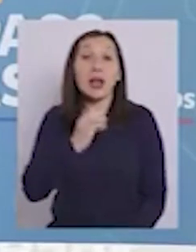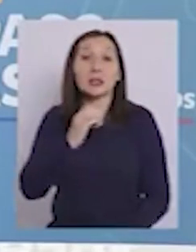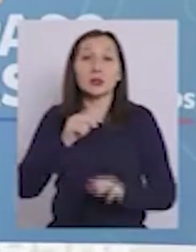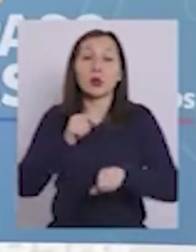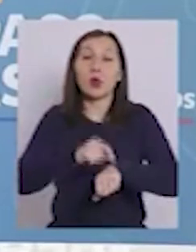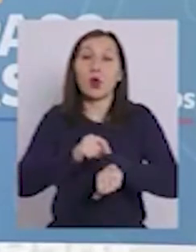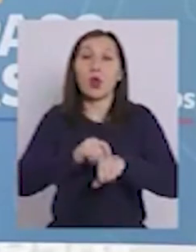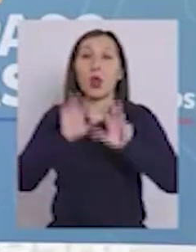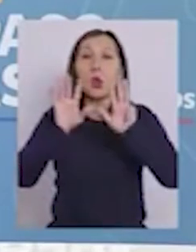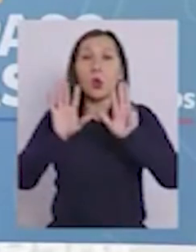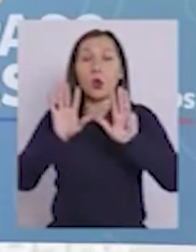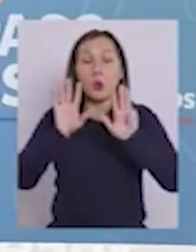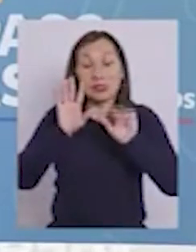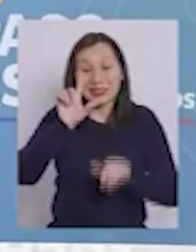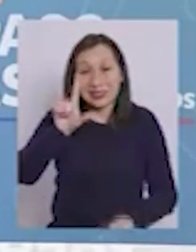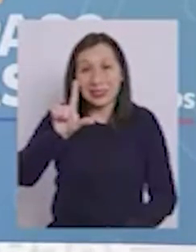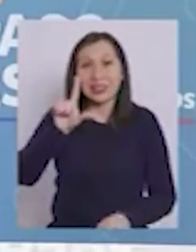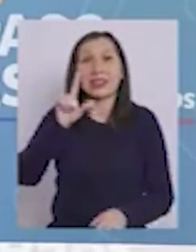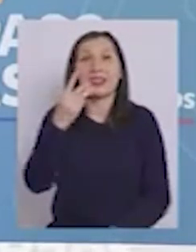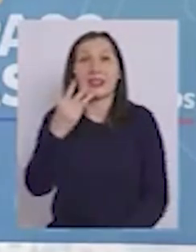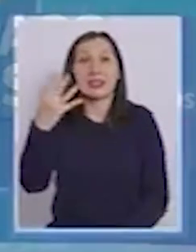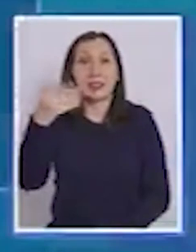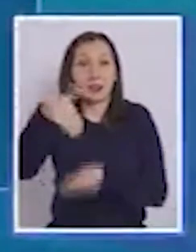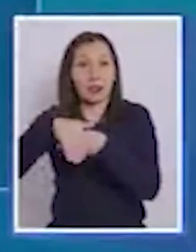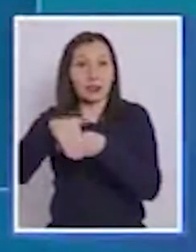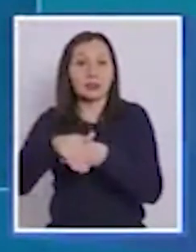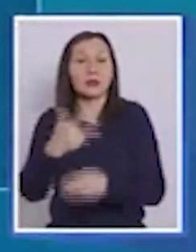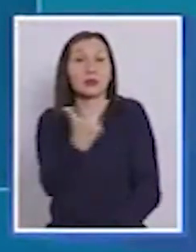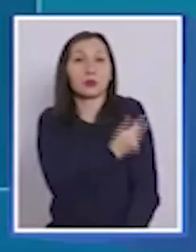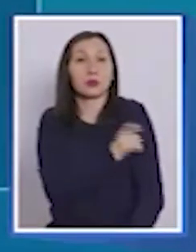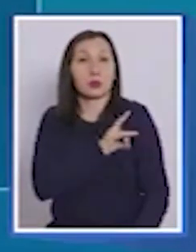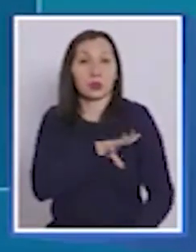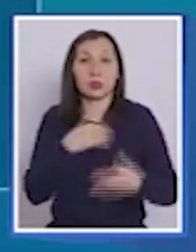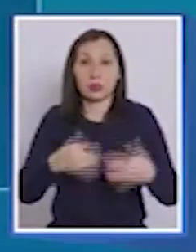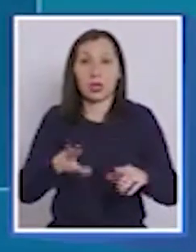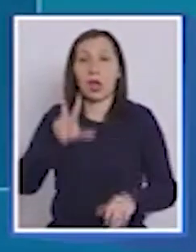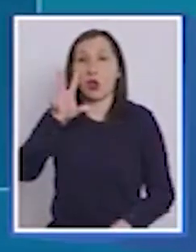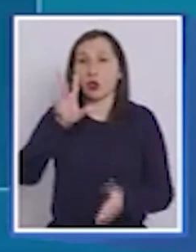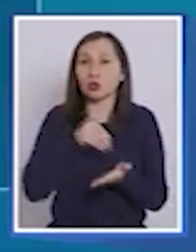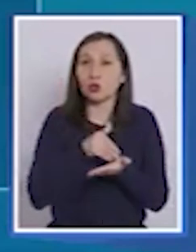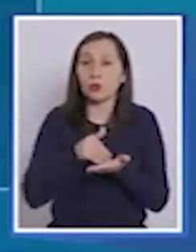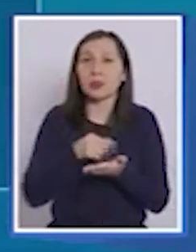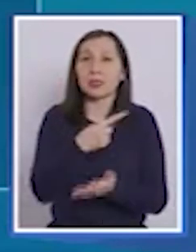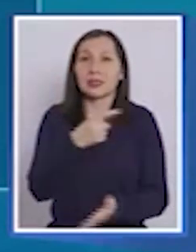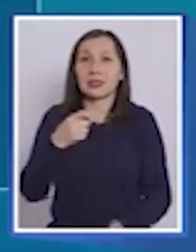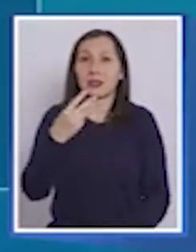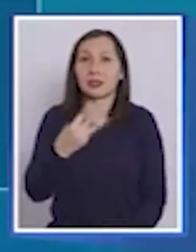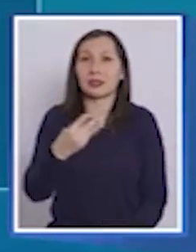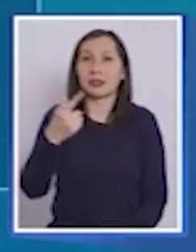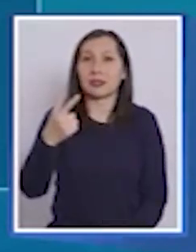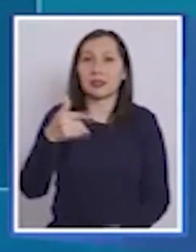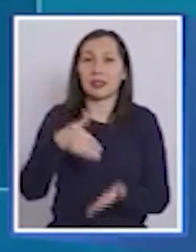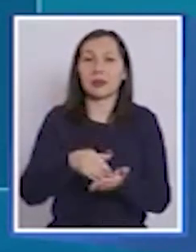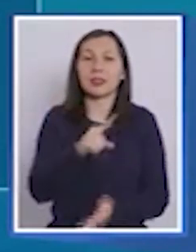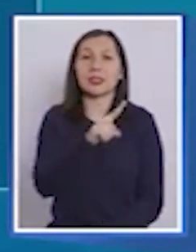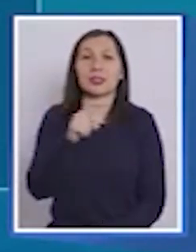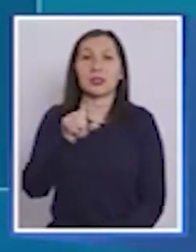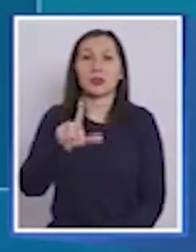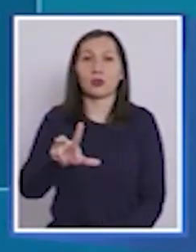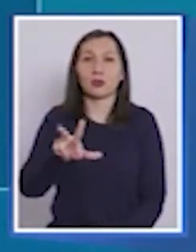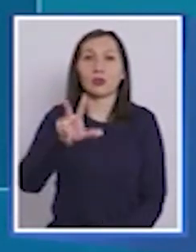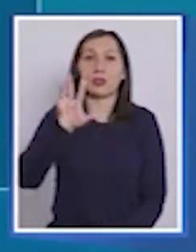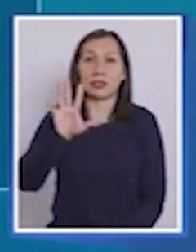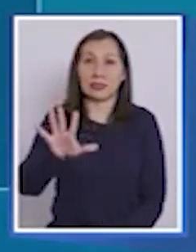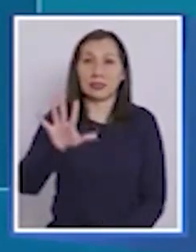las 19.35 horas, se habían vacunado en Chile, habíamos vacunado 8.137.185